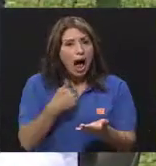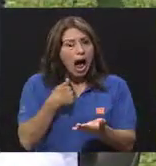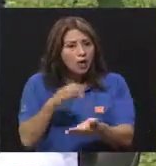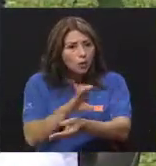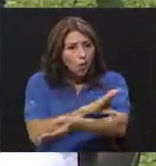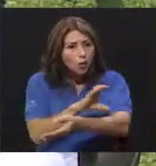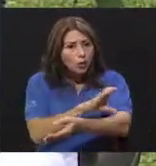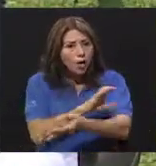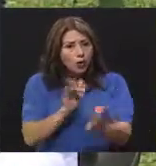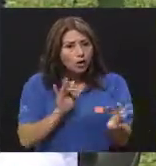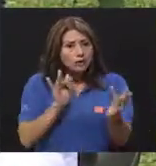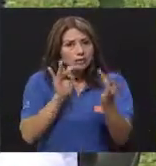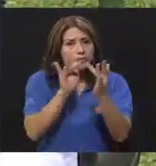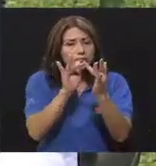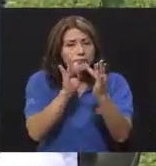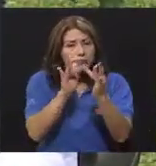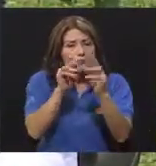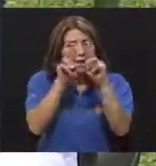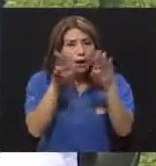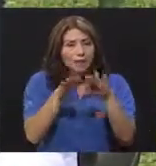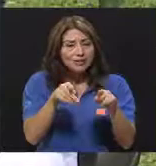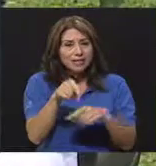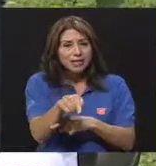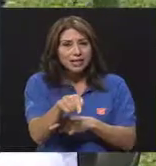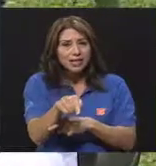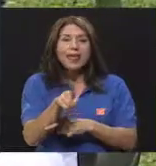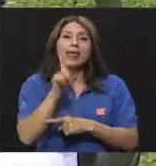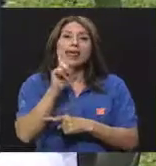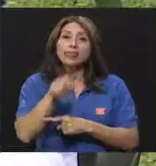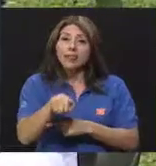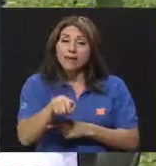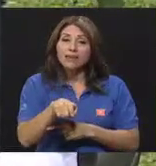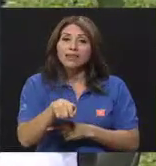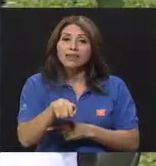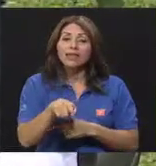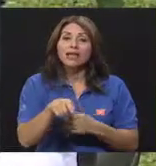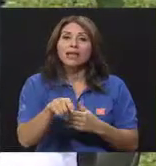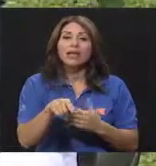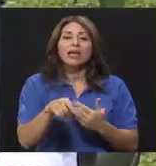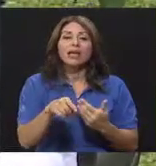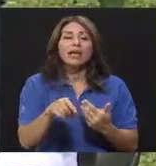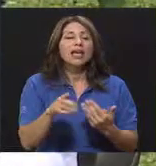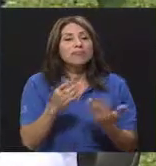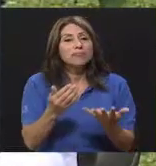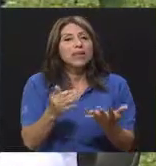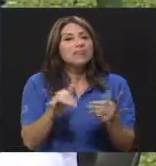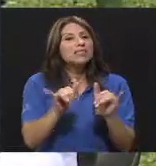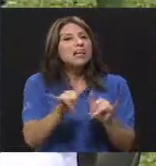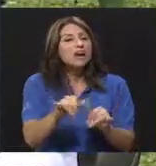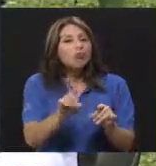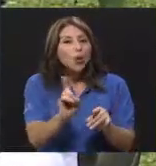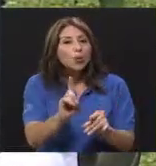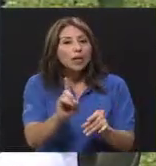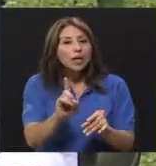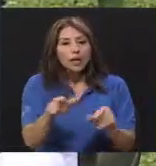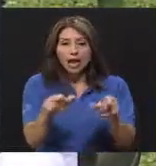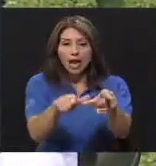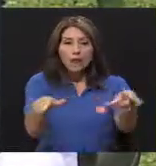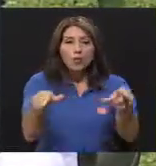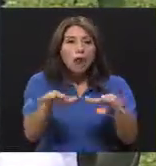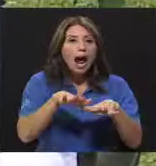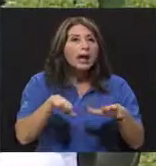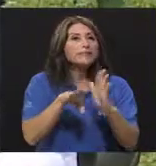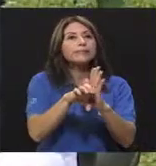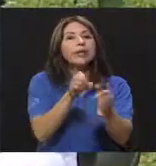acceso a internet deben estar en personas menores al menos de 15 años en lugares comunes donde la gente circula, no el